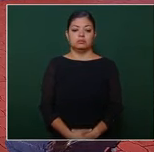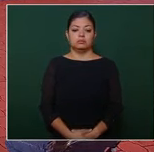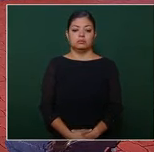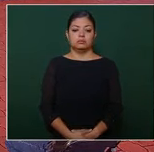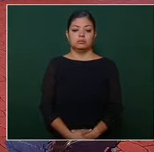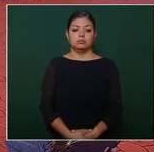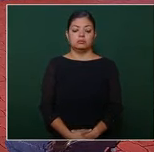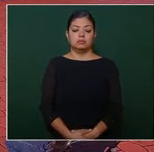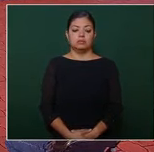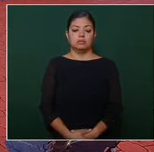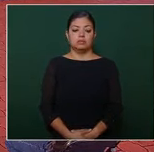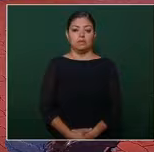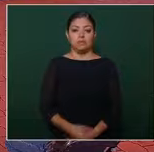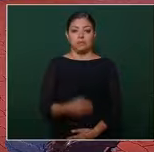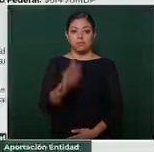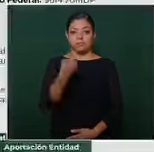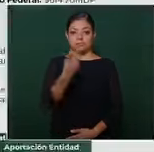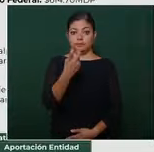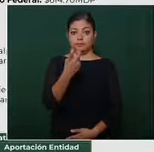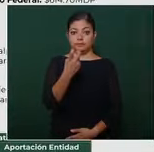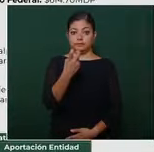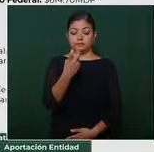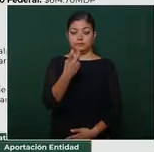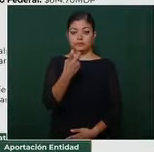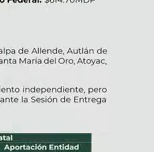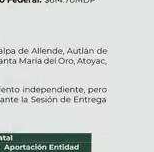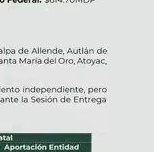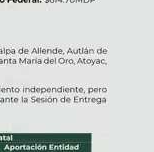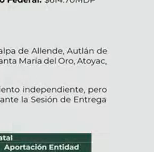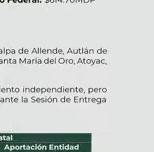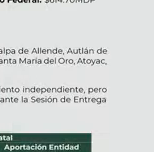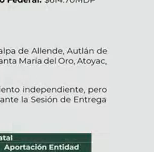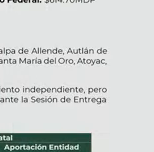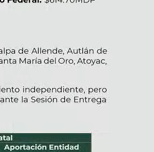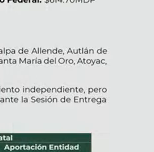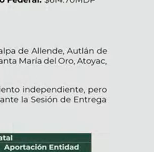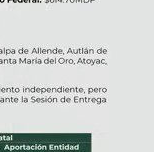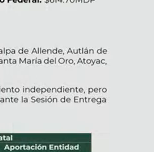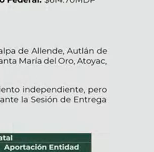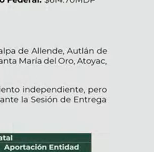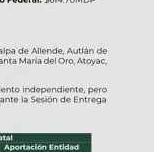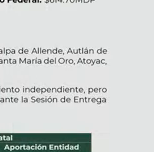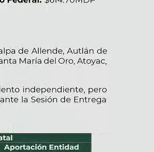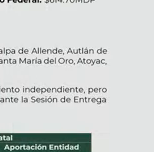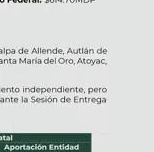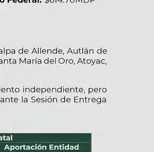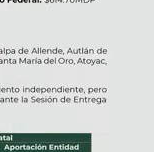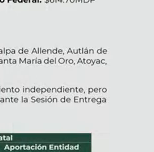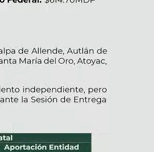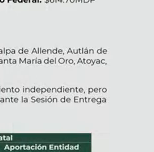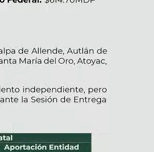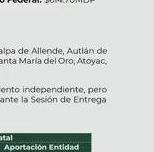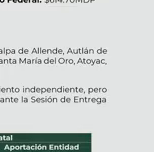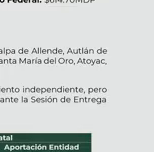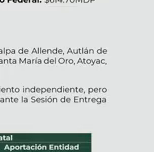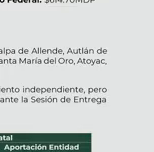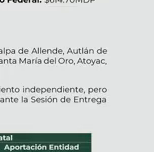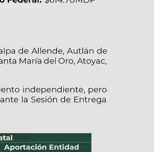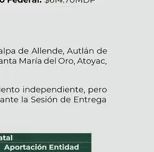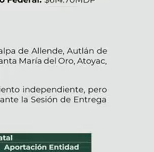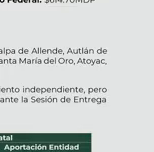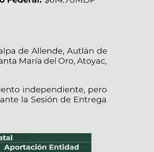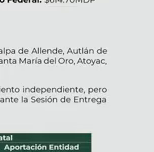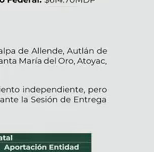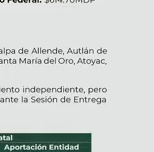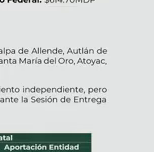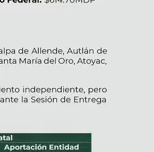esto es esto te vamos a dejar el documento para que